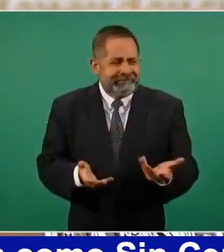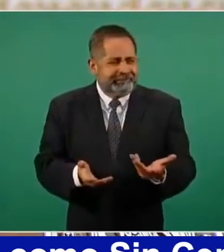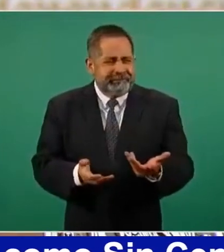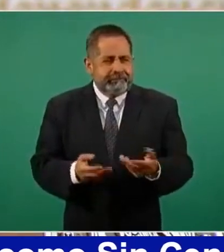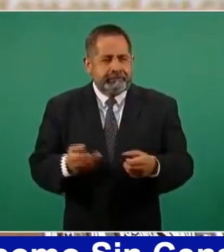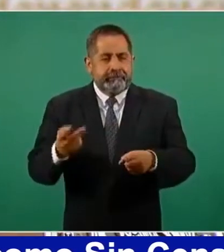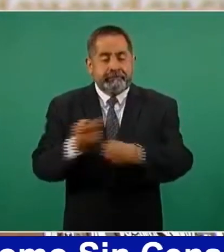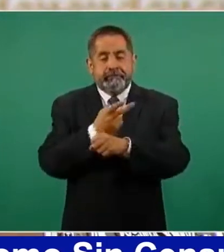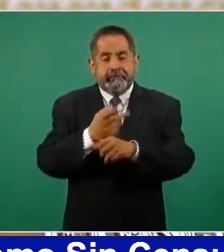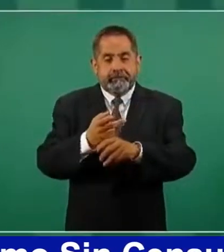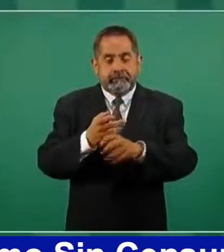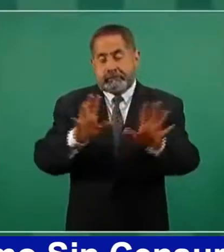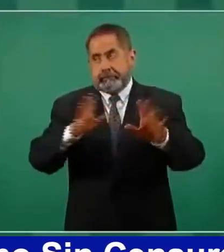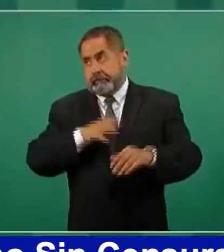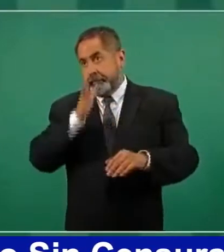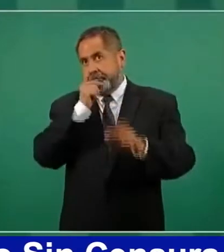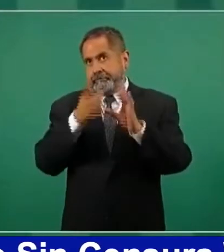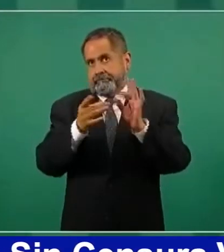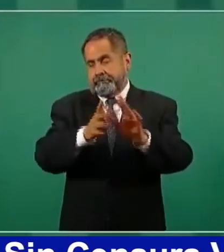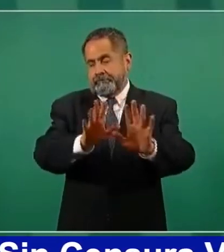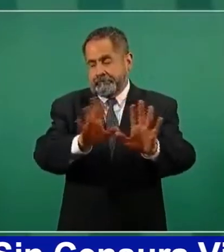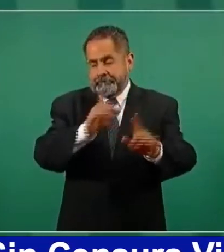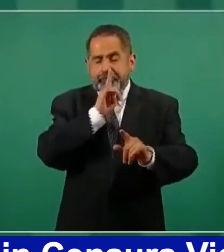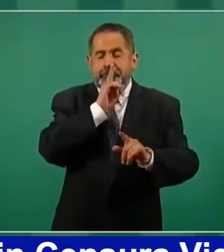Bueno, no puedo hablar de eso.